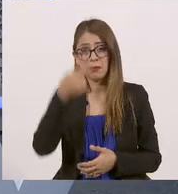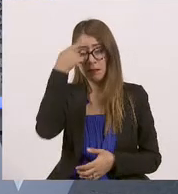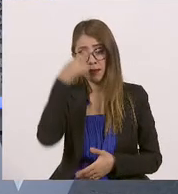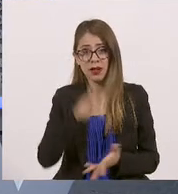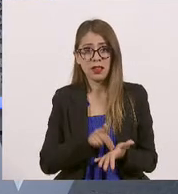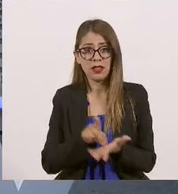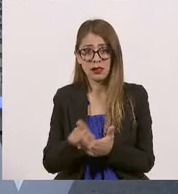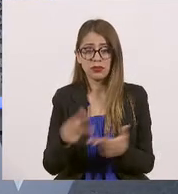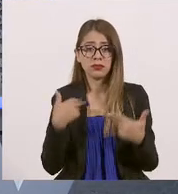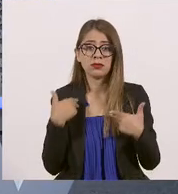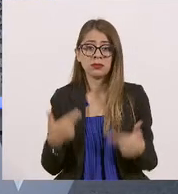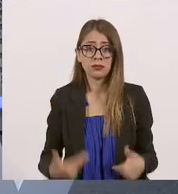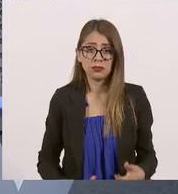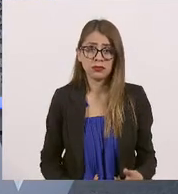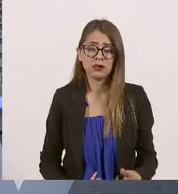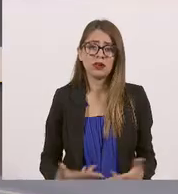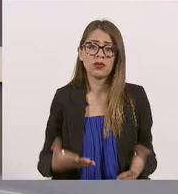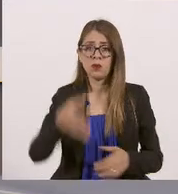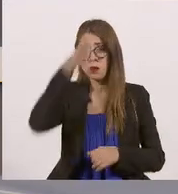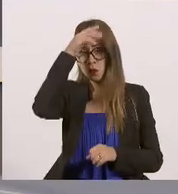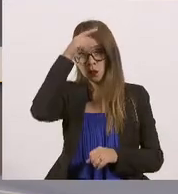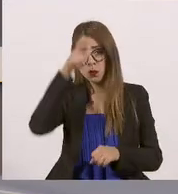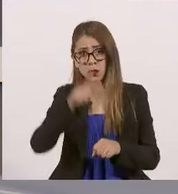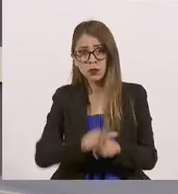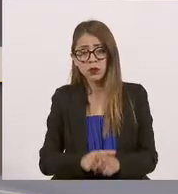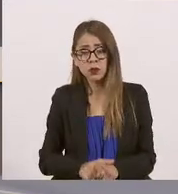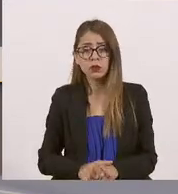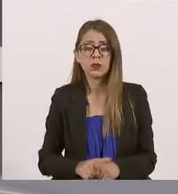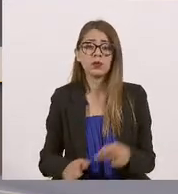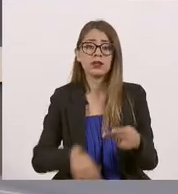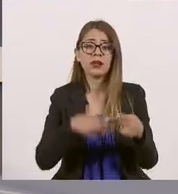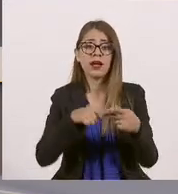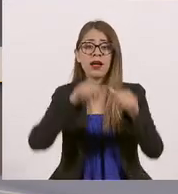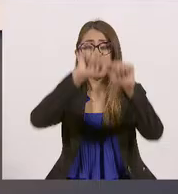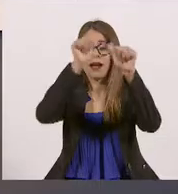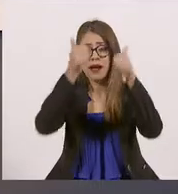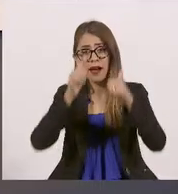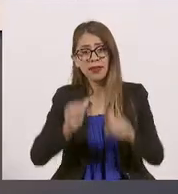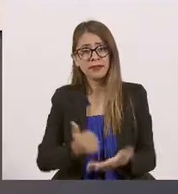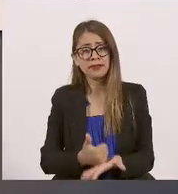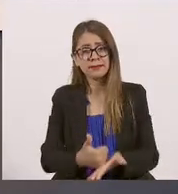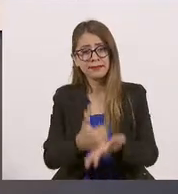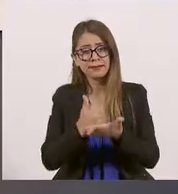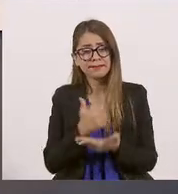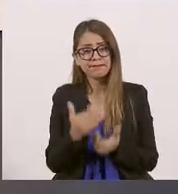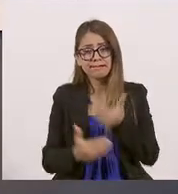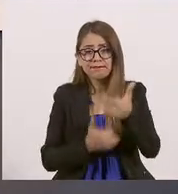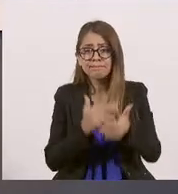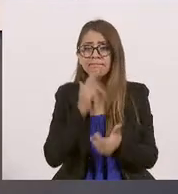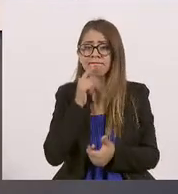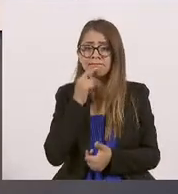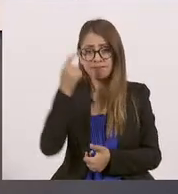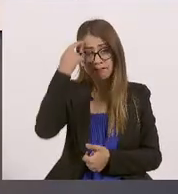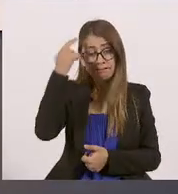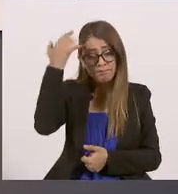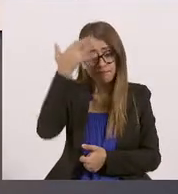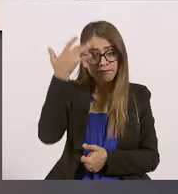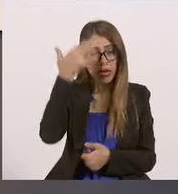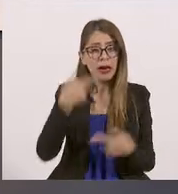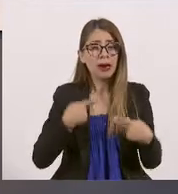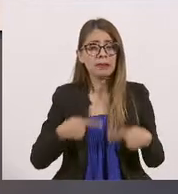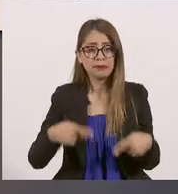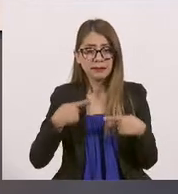los derechos humanos y en cómo la cultura y las artes nos permiten activar estas agendas y generar reflexiones en las personas